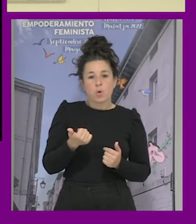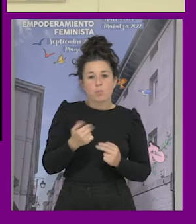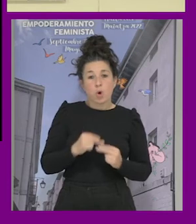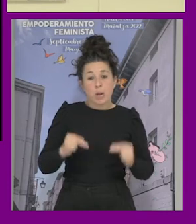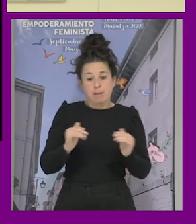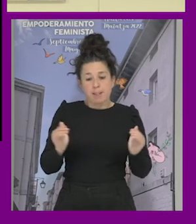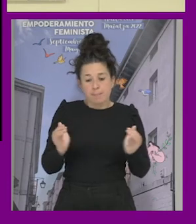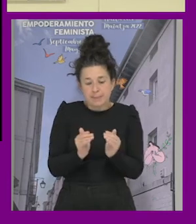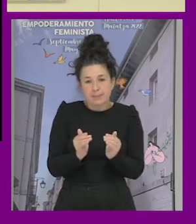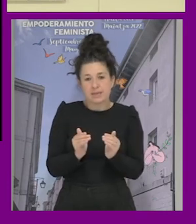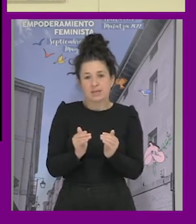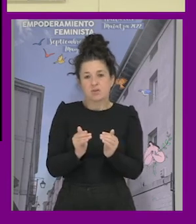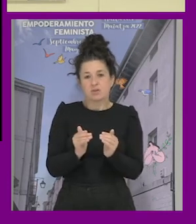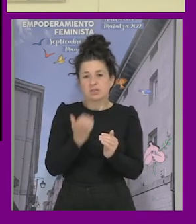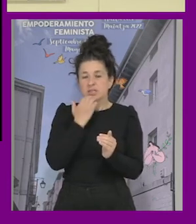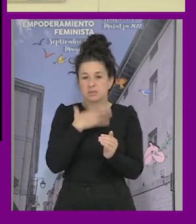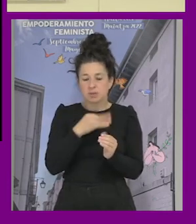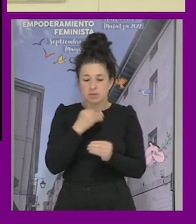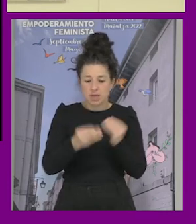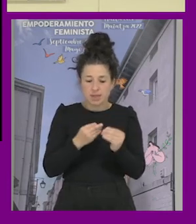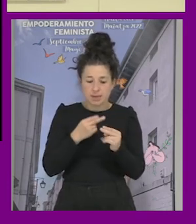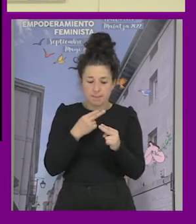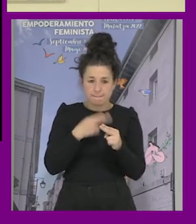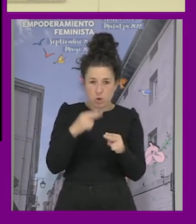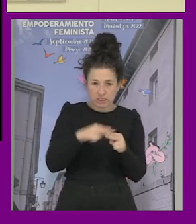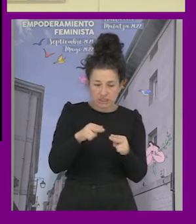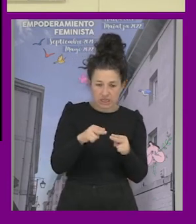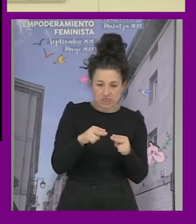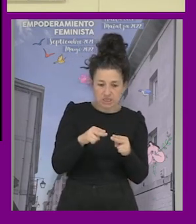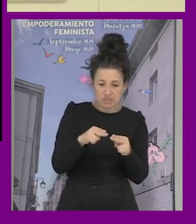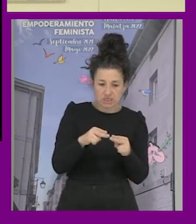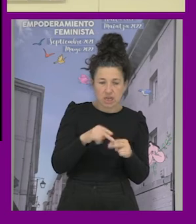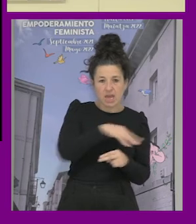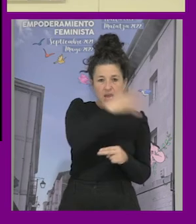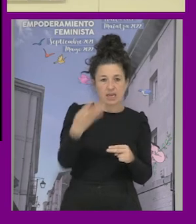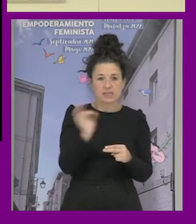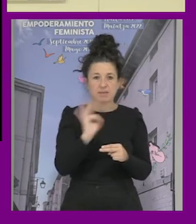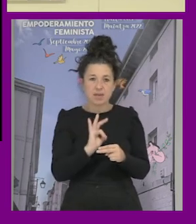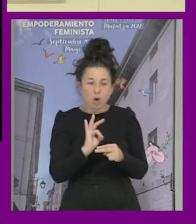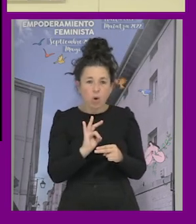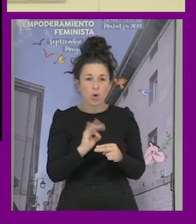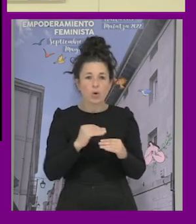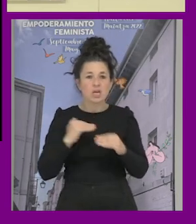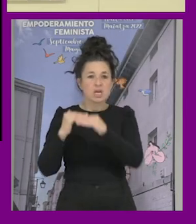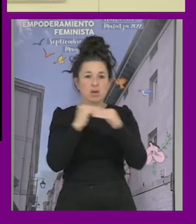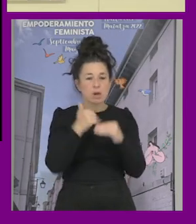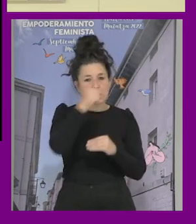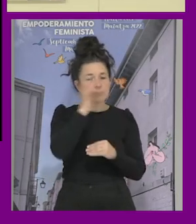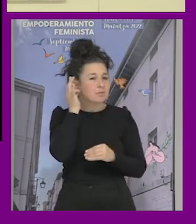podemos estar haciendo políticas LGTBI o de igualdad mujer hombre que estén escondiendo o provocando